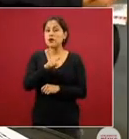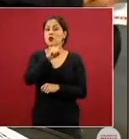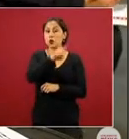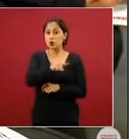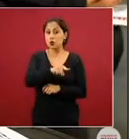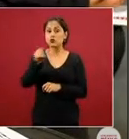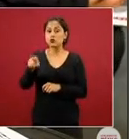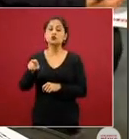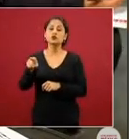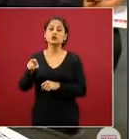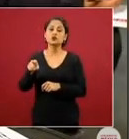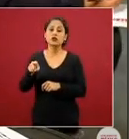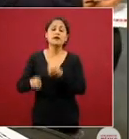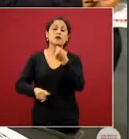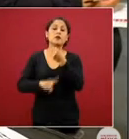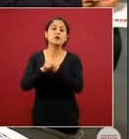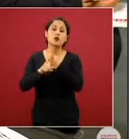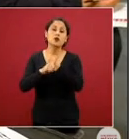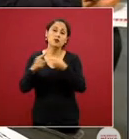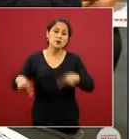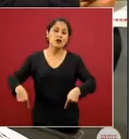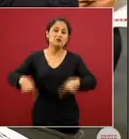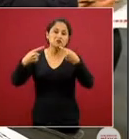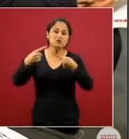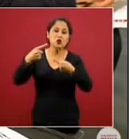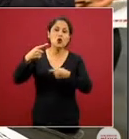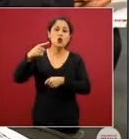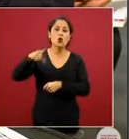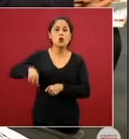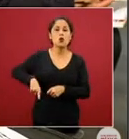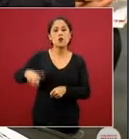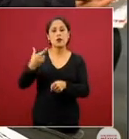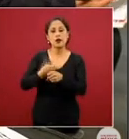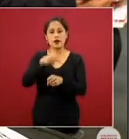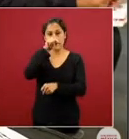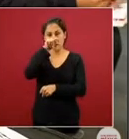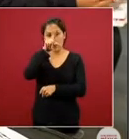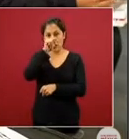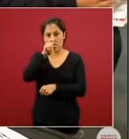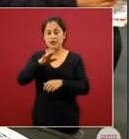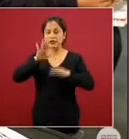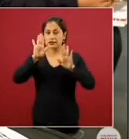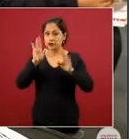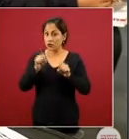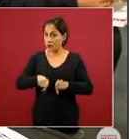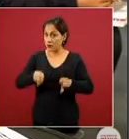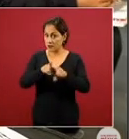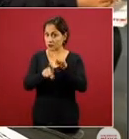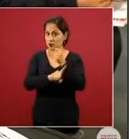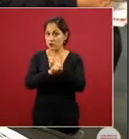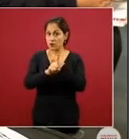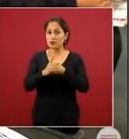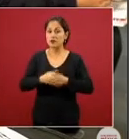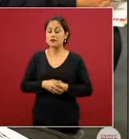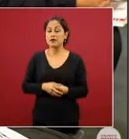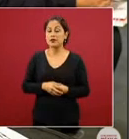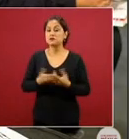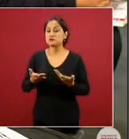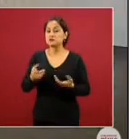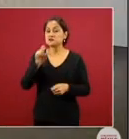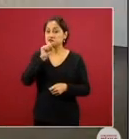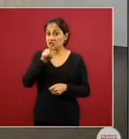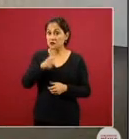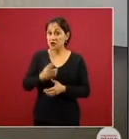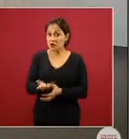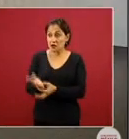con el gobernador de jalisco también hablan de que esta conducción además de no tener un liderazgo en